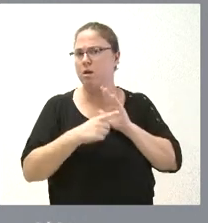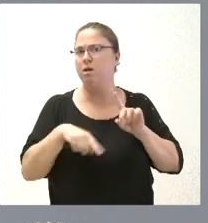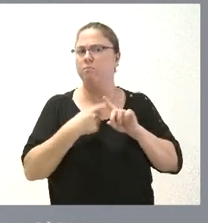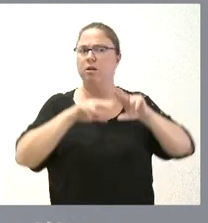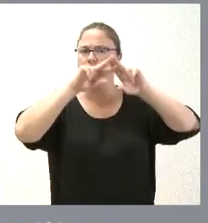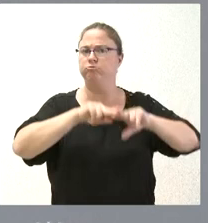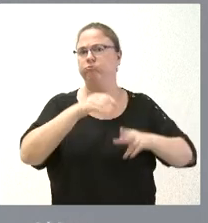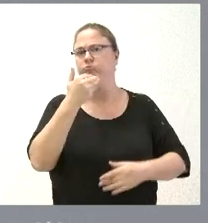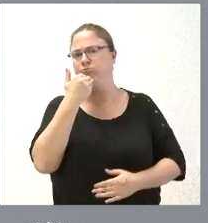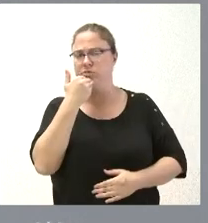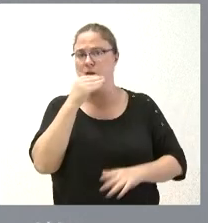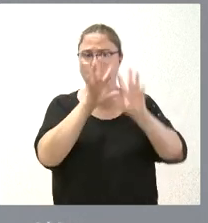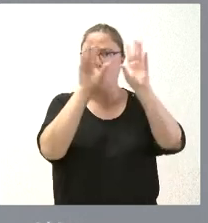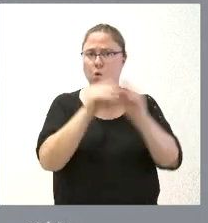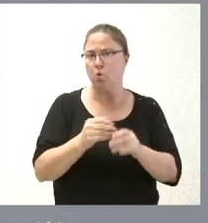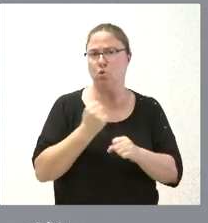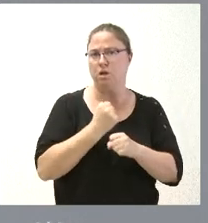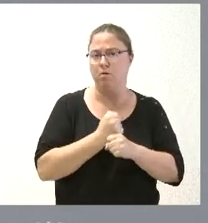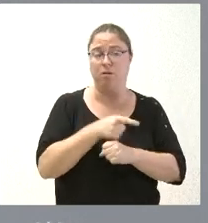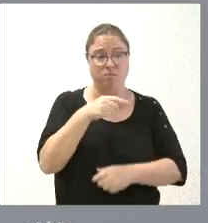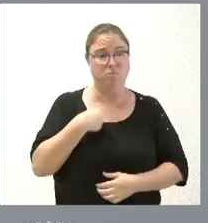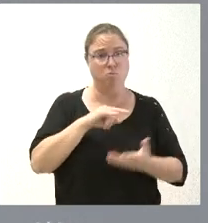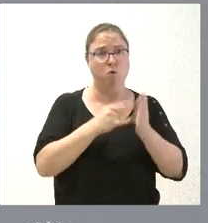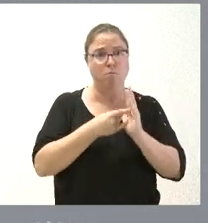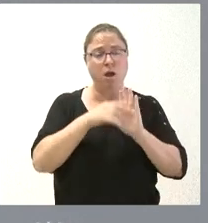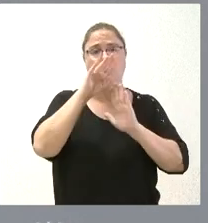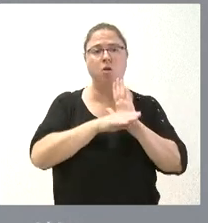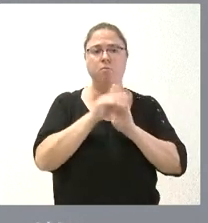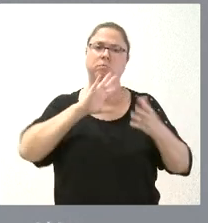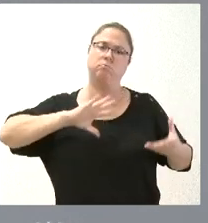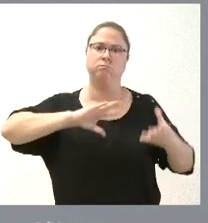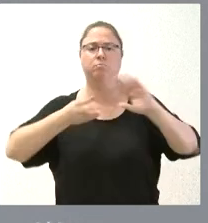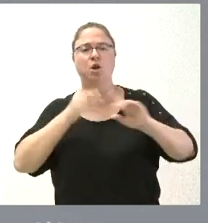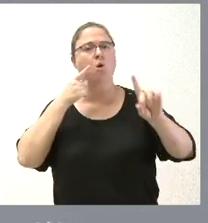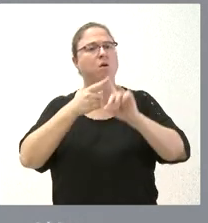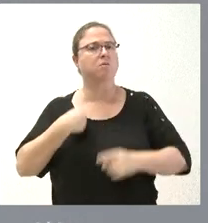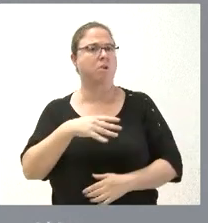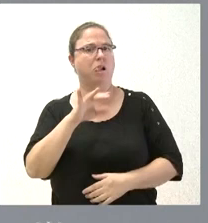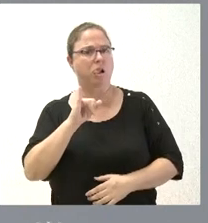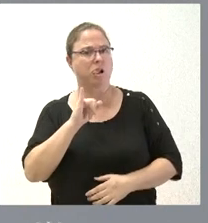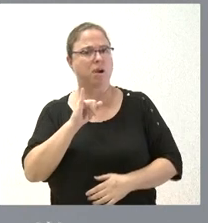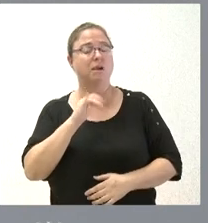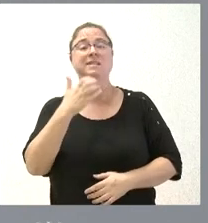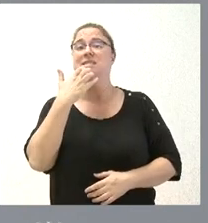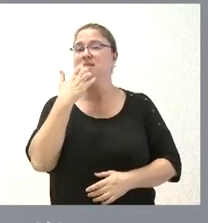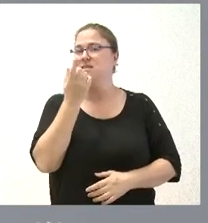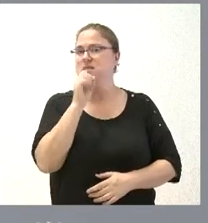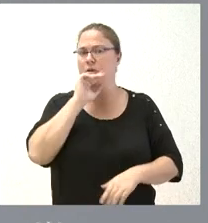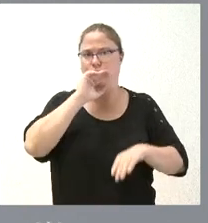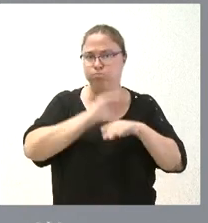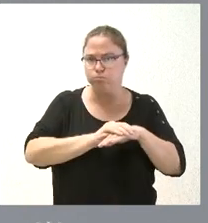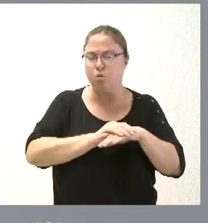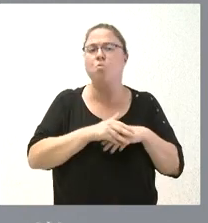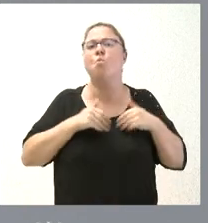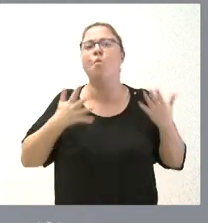evaluar si las conclusiones del trabajo de estos planes y programas se corresponden con los objetivos que se plantearon. Si no se corresponden,